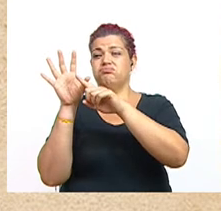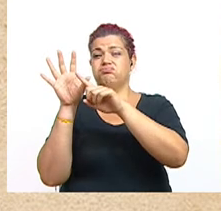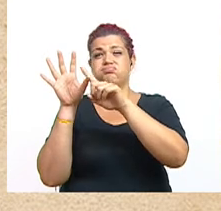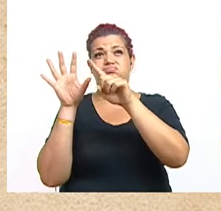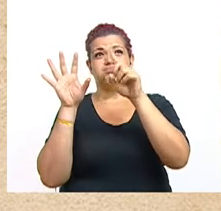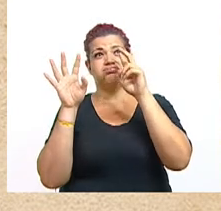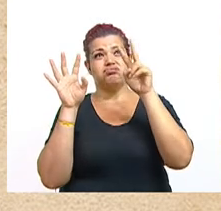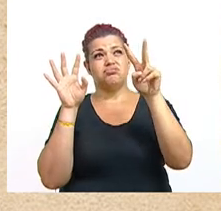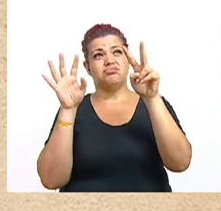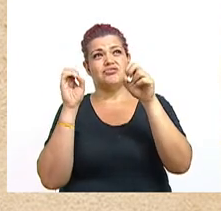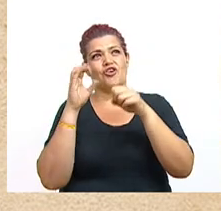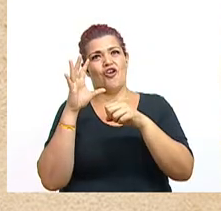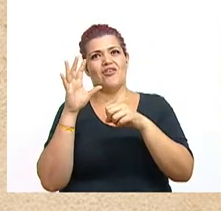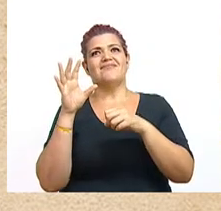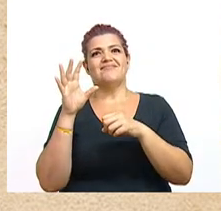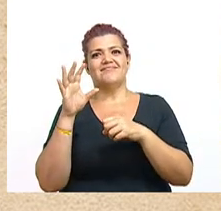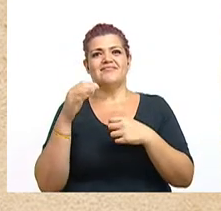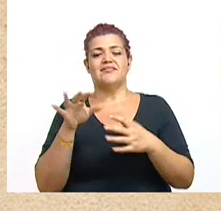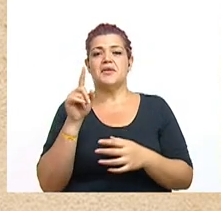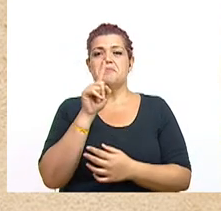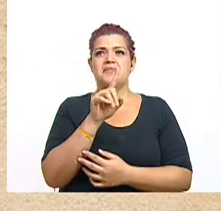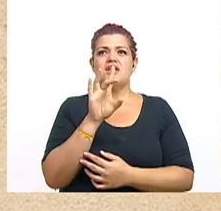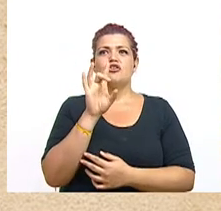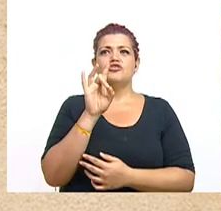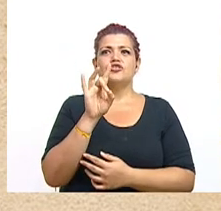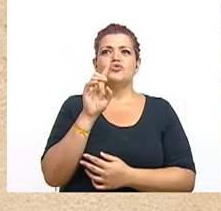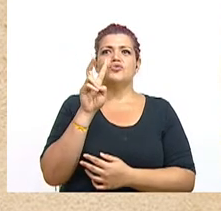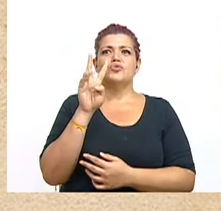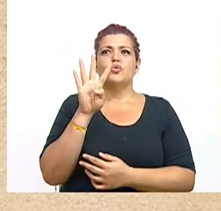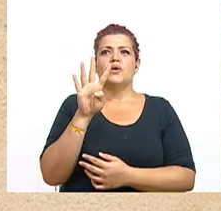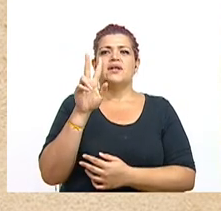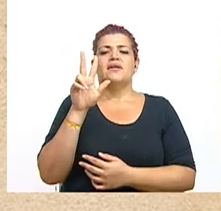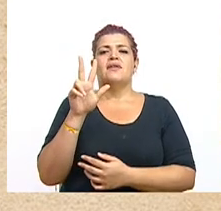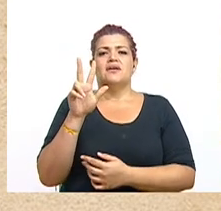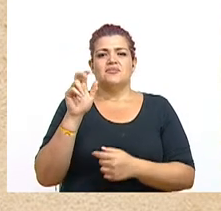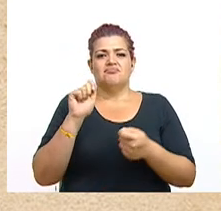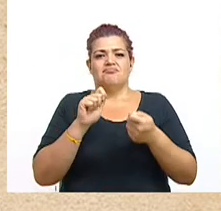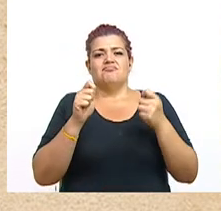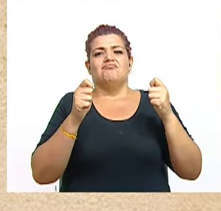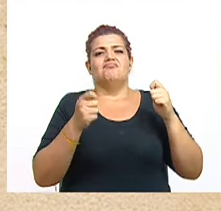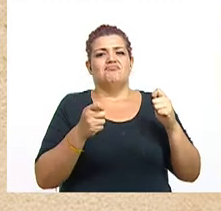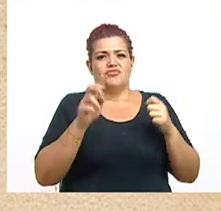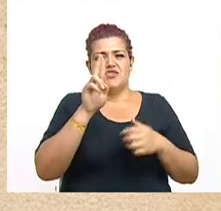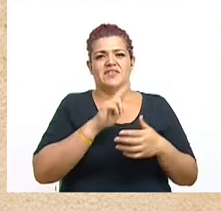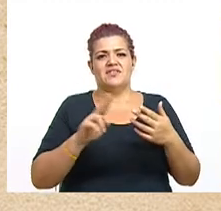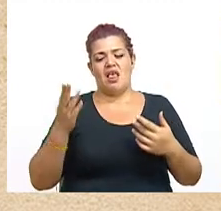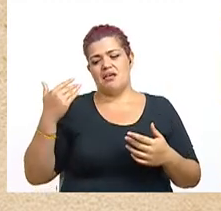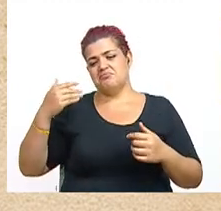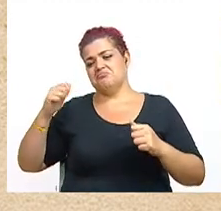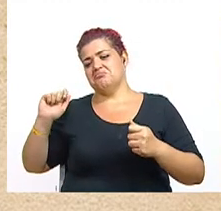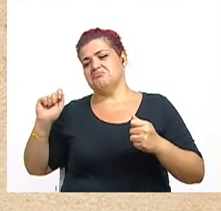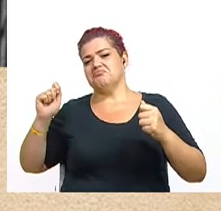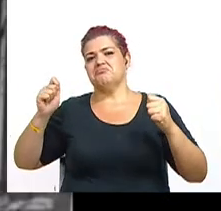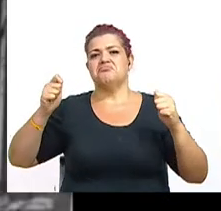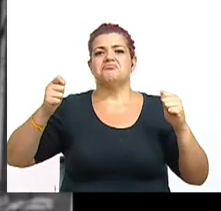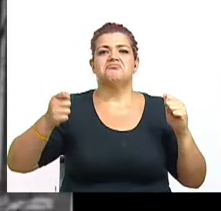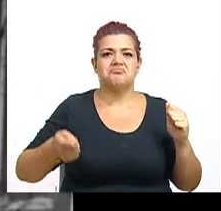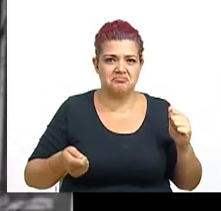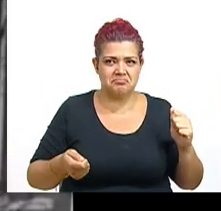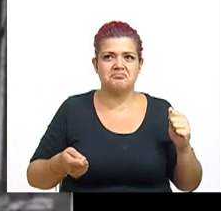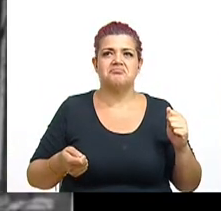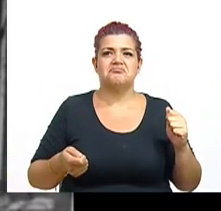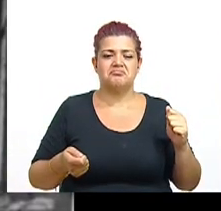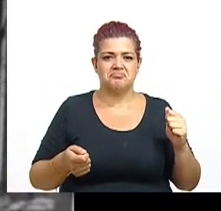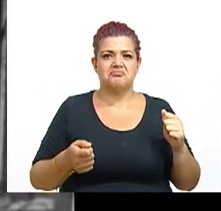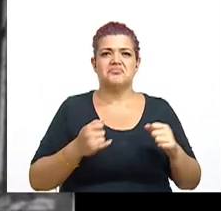1843 de la Casa de Enseñanza de Santo Tomás a la Universidad de Costa Rica. Esta es la